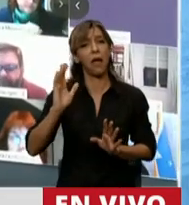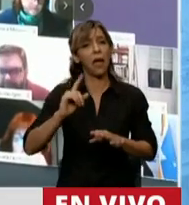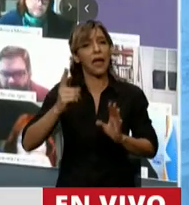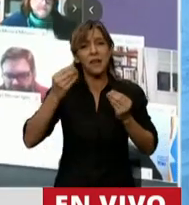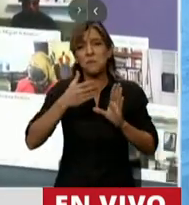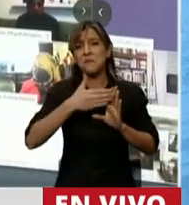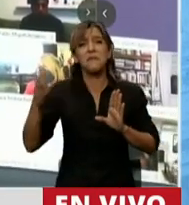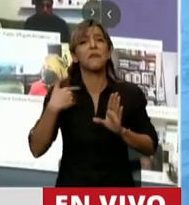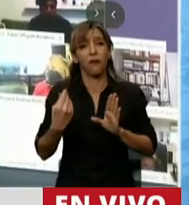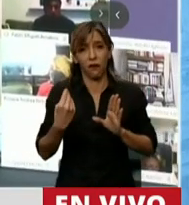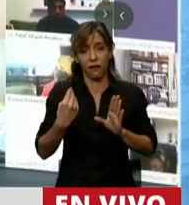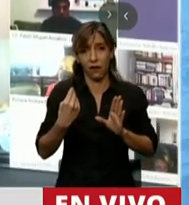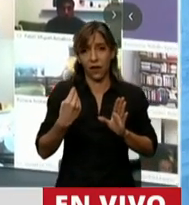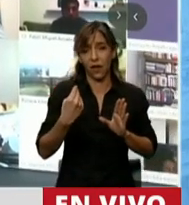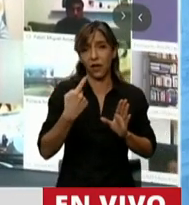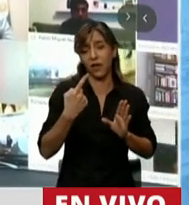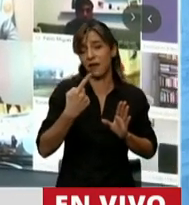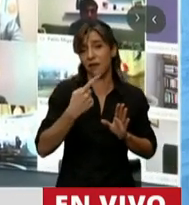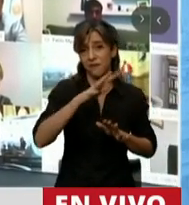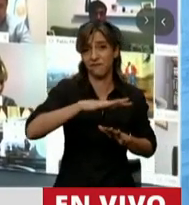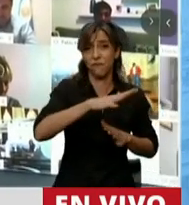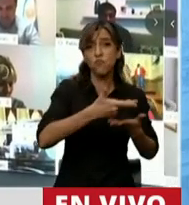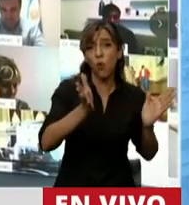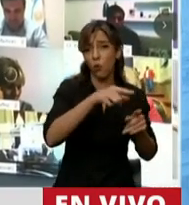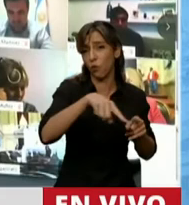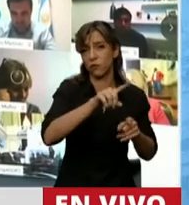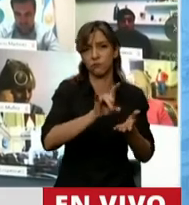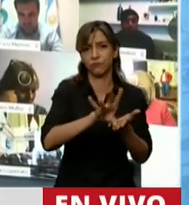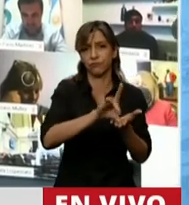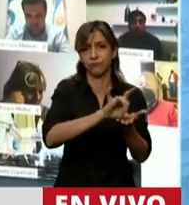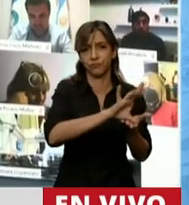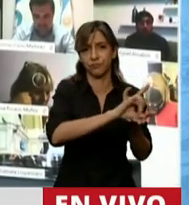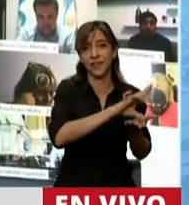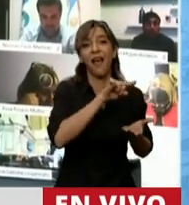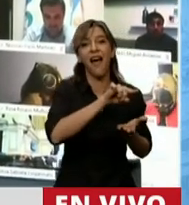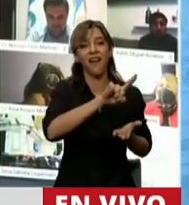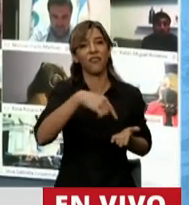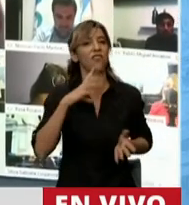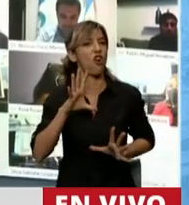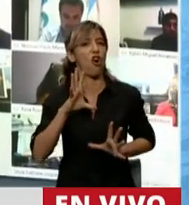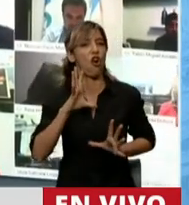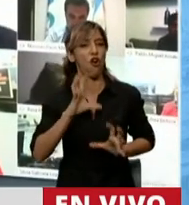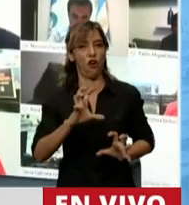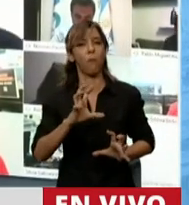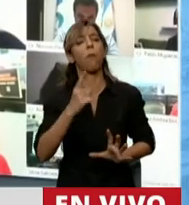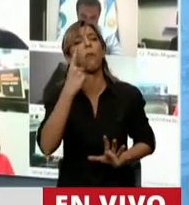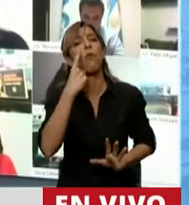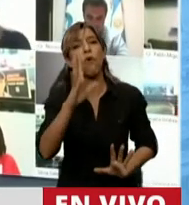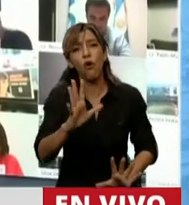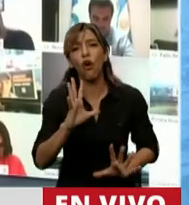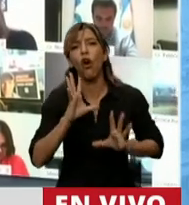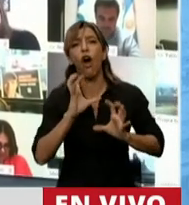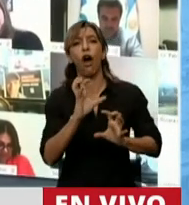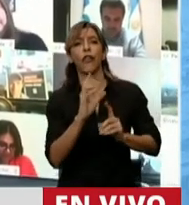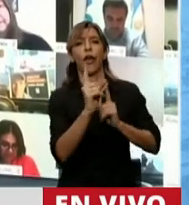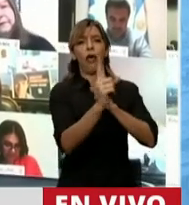despidos en el sector público. Y eso fue una forma del odio. Pero no del odio subjetivo, individual.